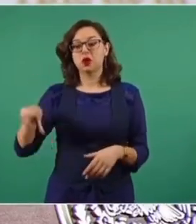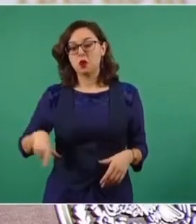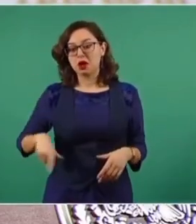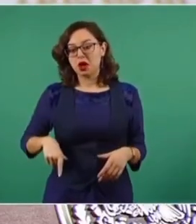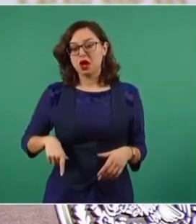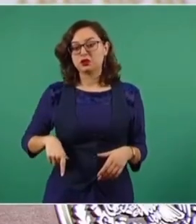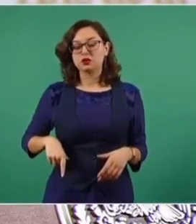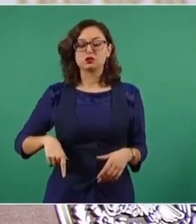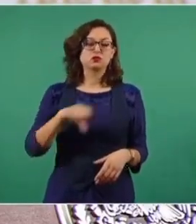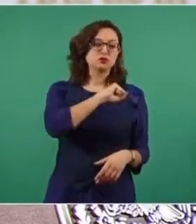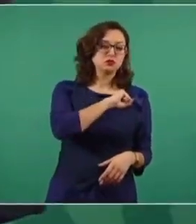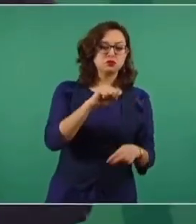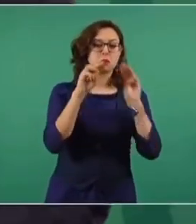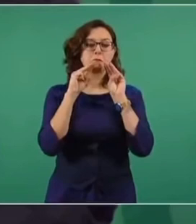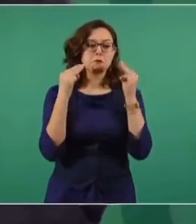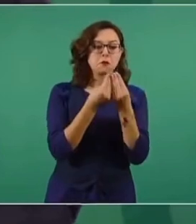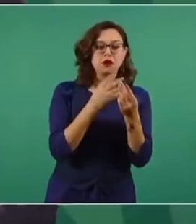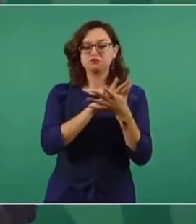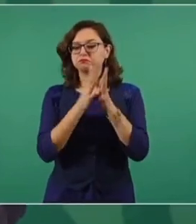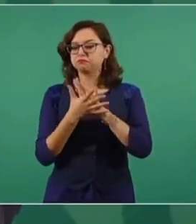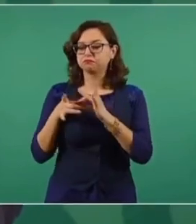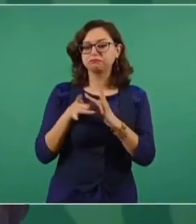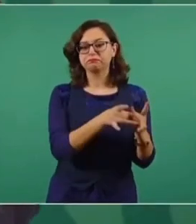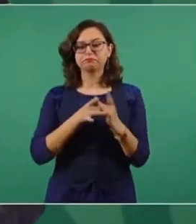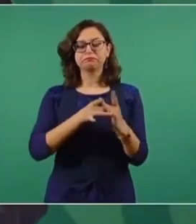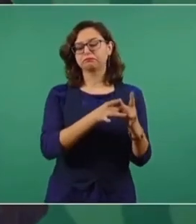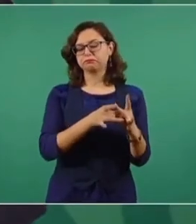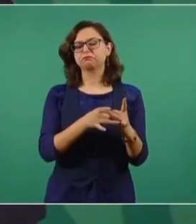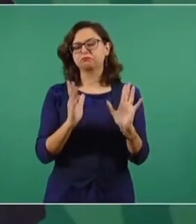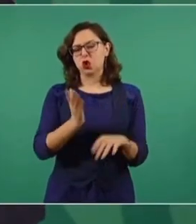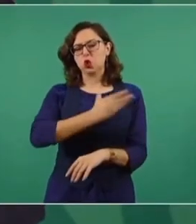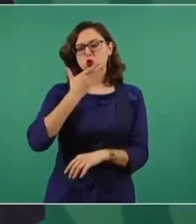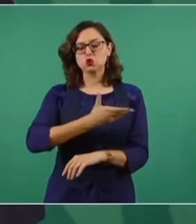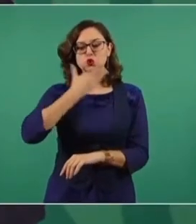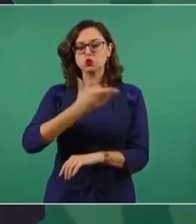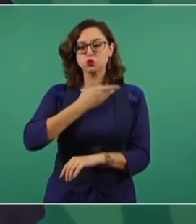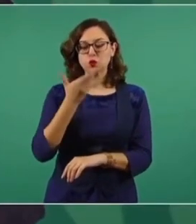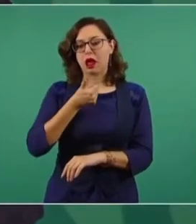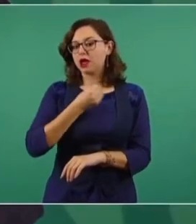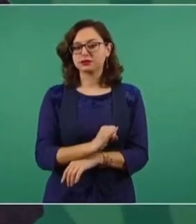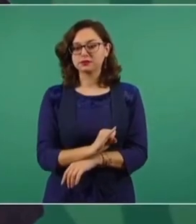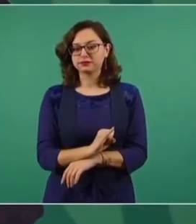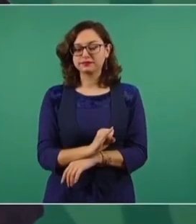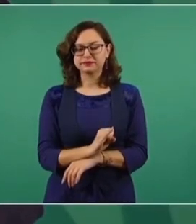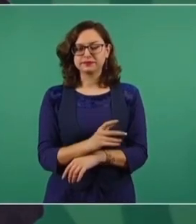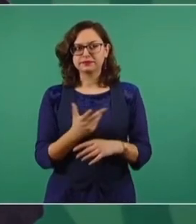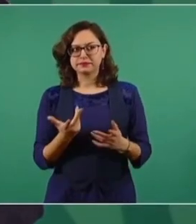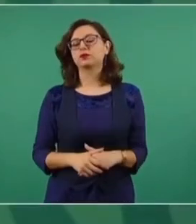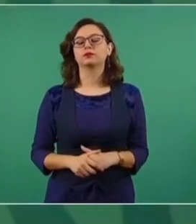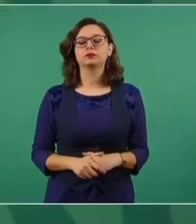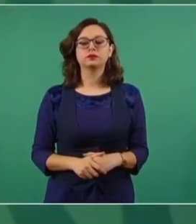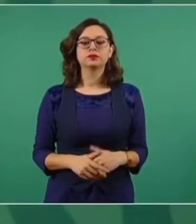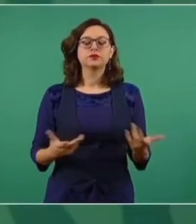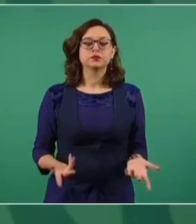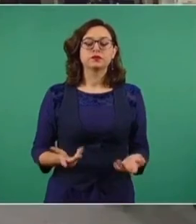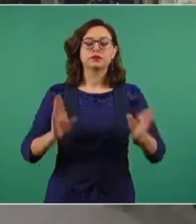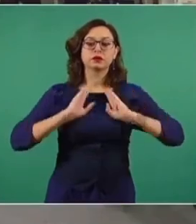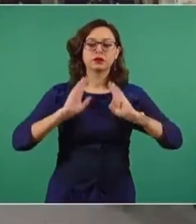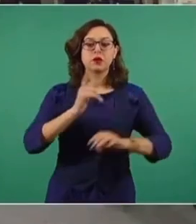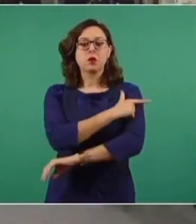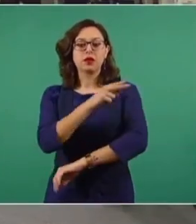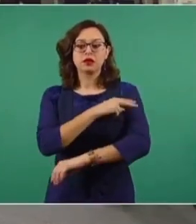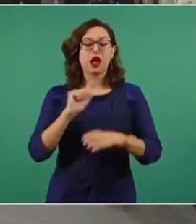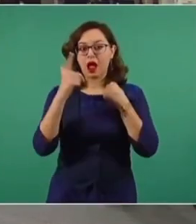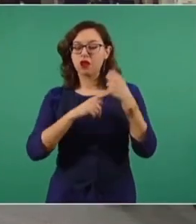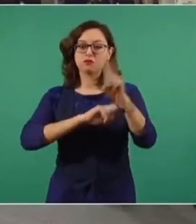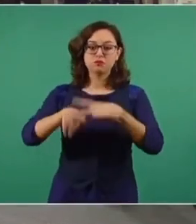sabía dónde terminaba la delincuencia organizada y dónde iniciaba la delincuencia de cuello blanco. ¿Se va a mandar el apoyo del Ejército a la Guardia